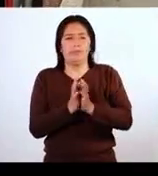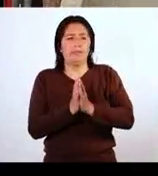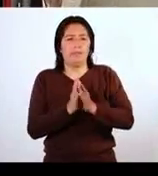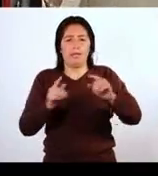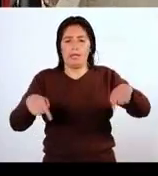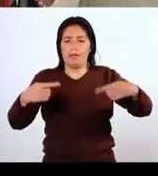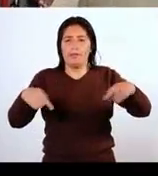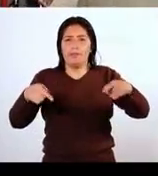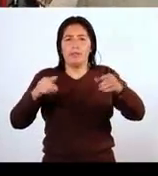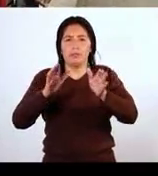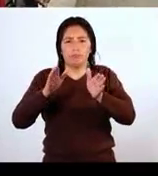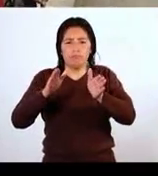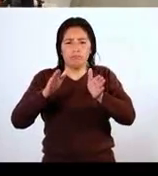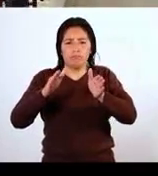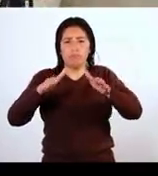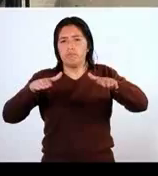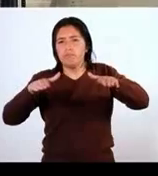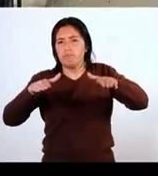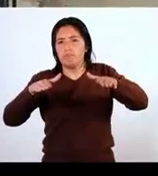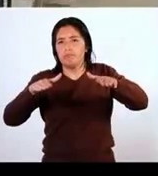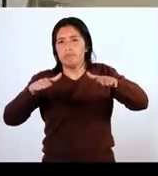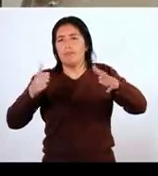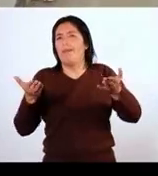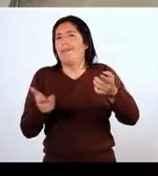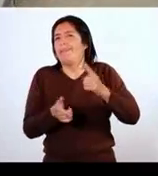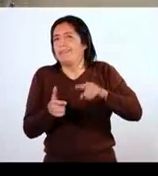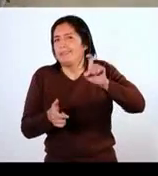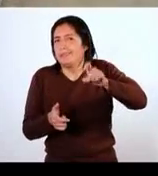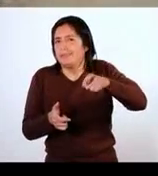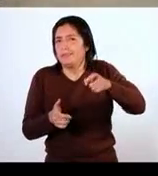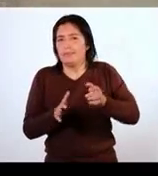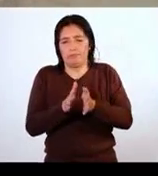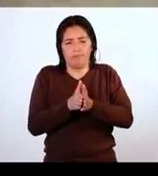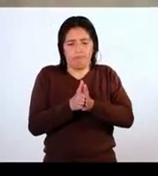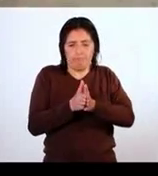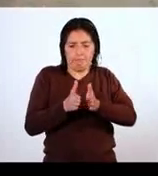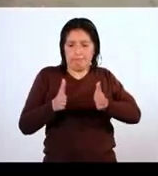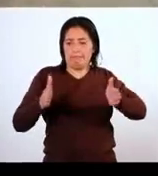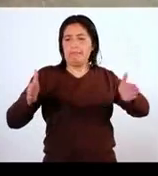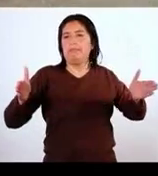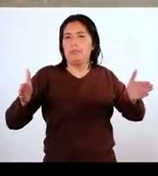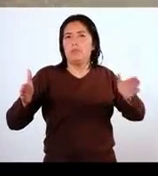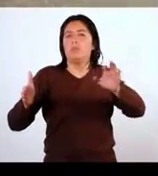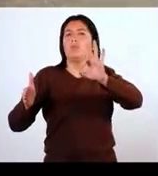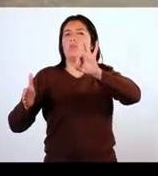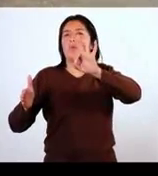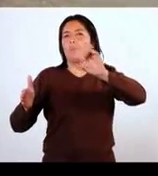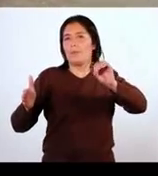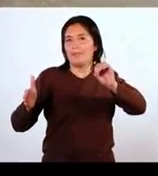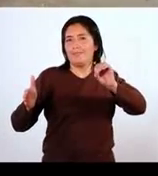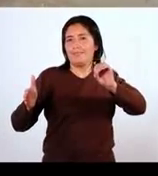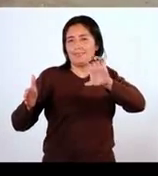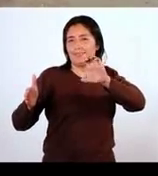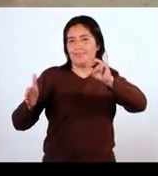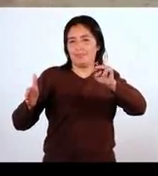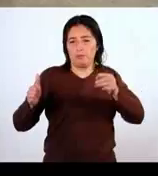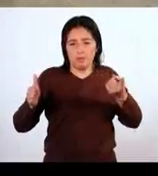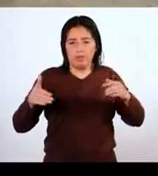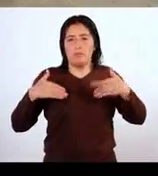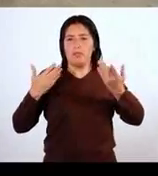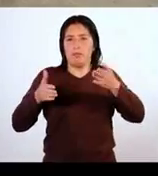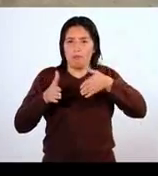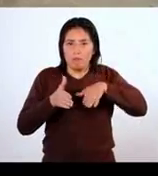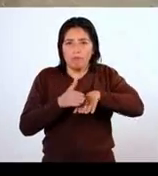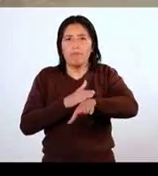ángulo de las ruedas, digamos, es más inclinado y requieren de por lo menos 90 centímetros como mínimo para poder